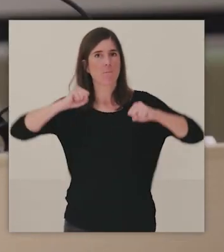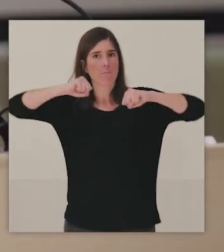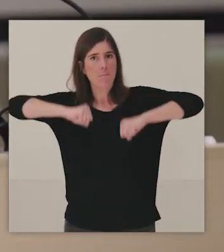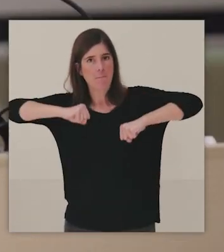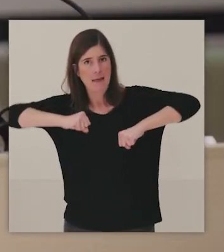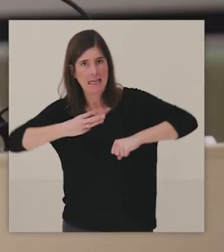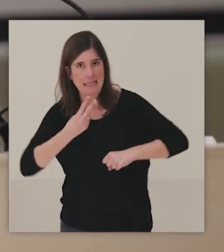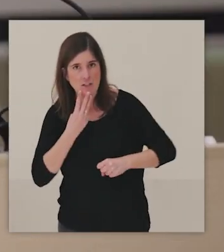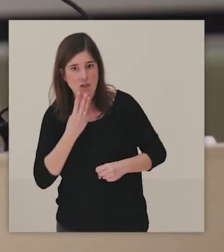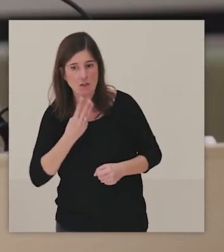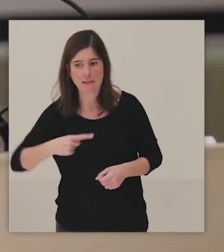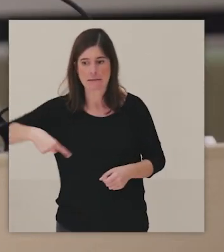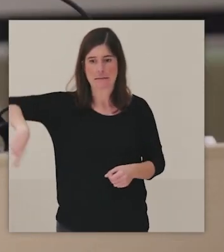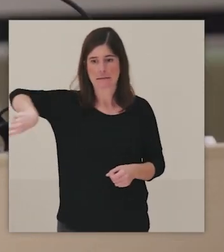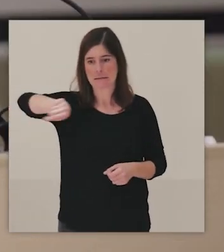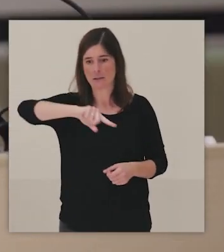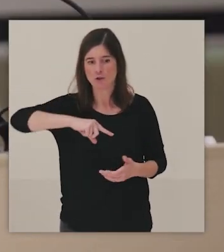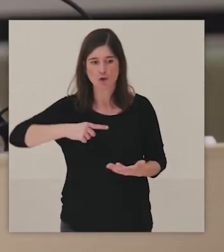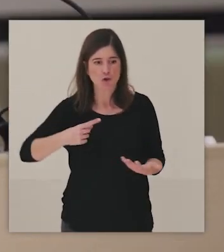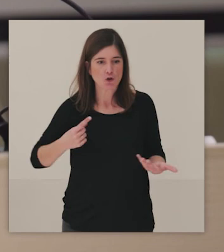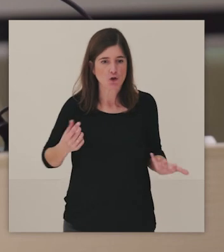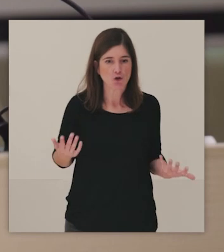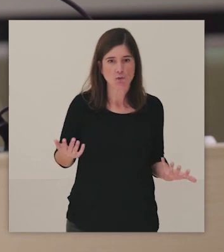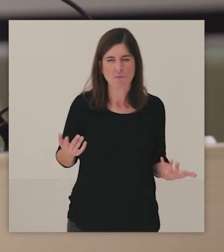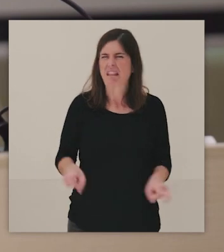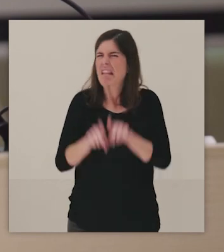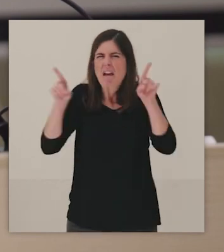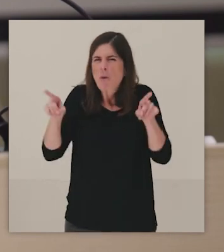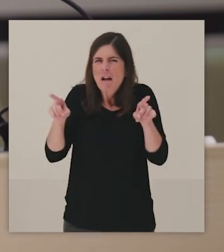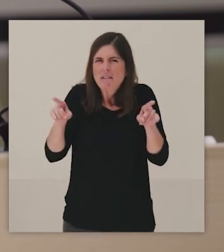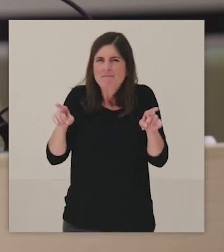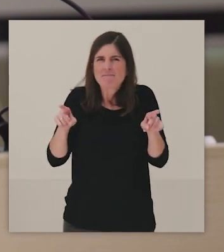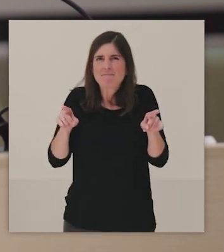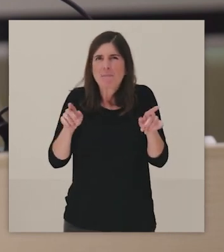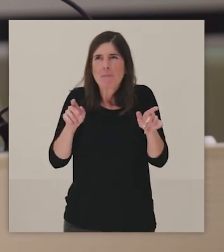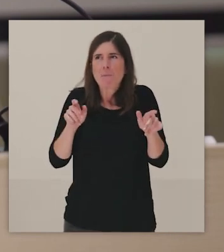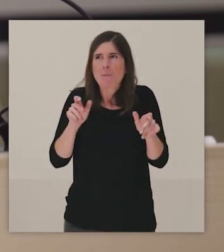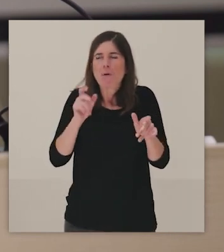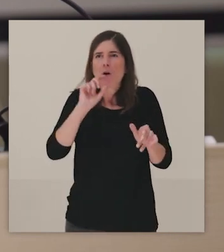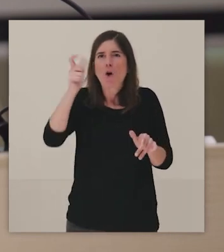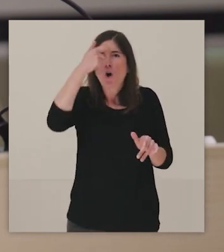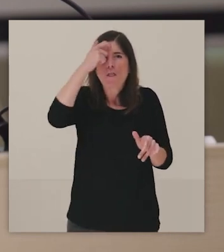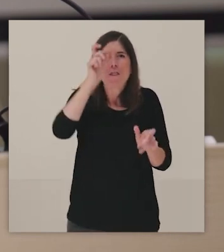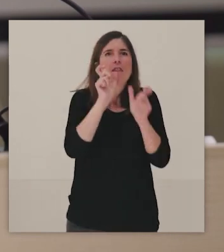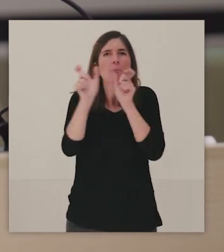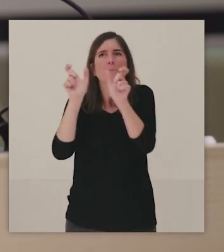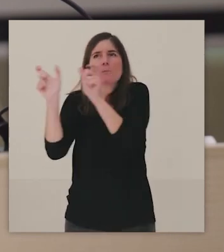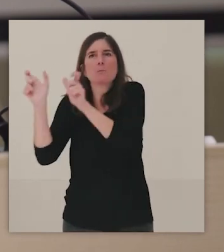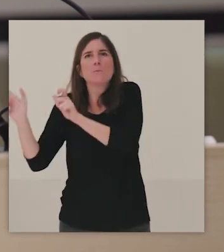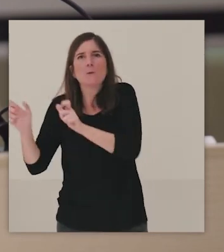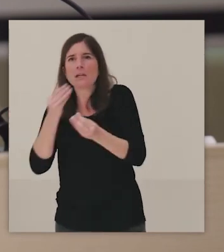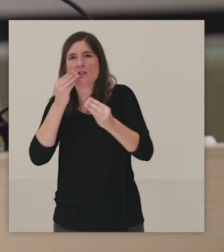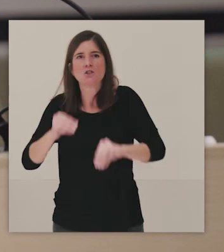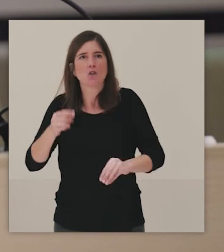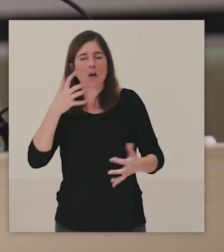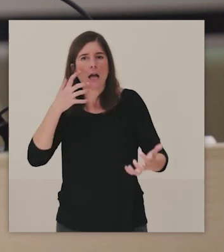con personas mayores que no tienen ni tienen por qué tener claros los conceptos de la historia